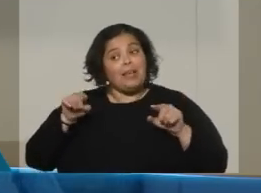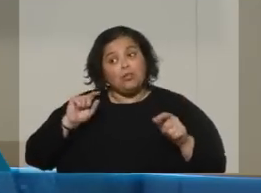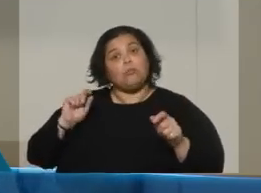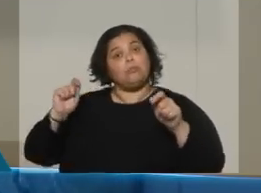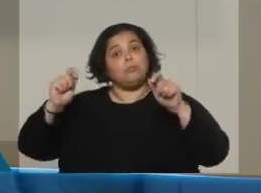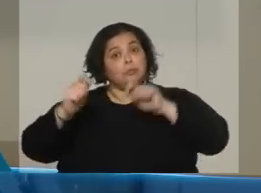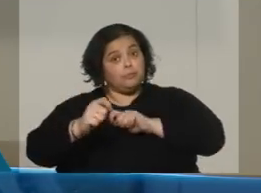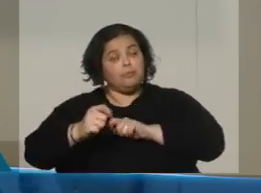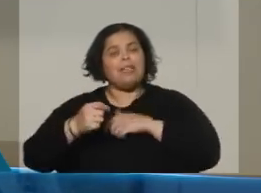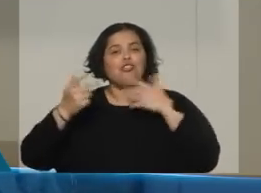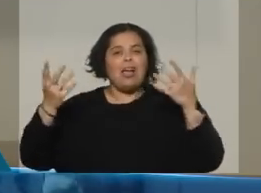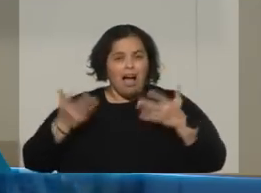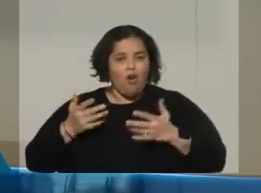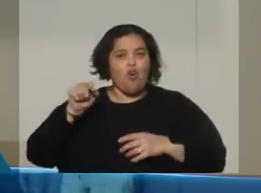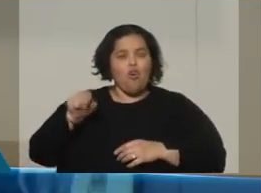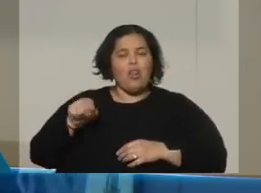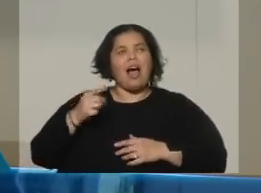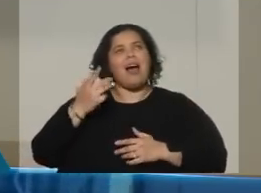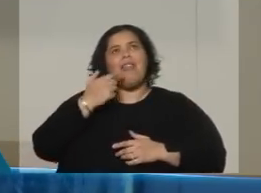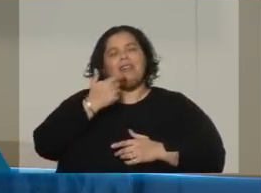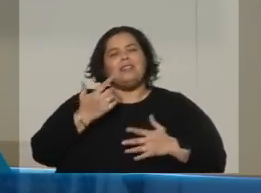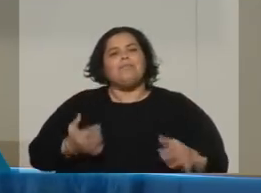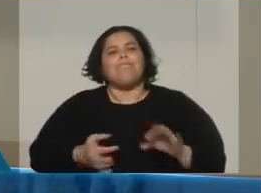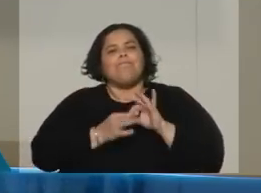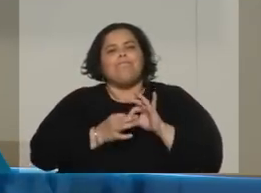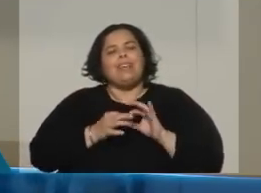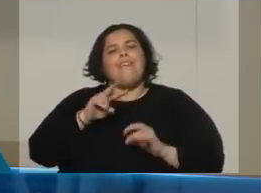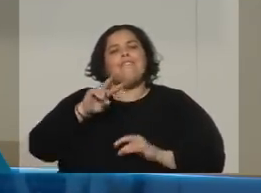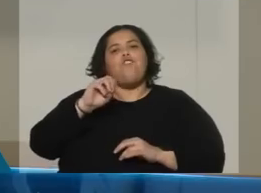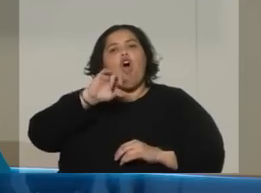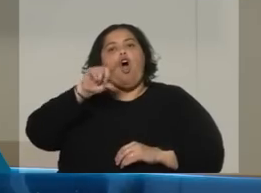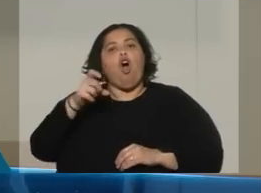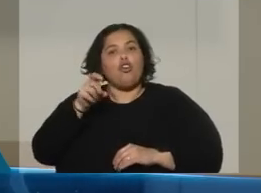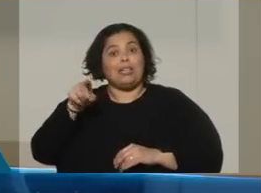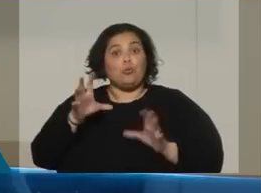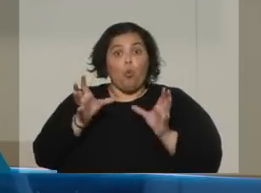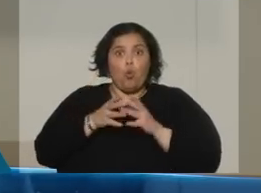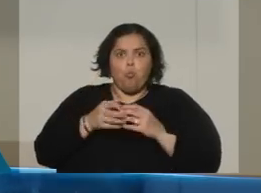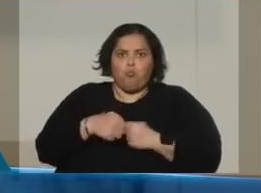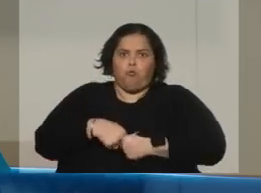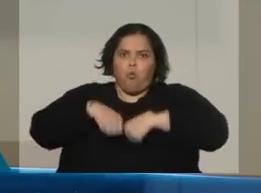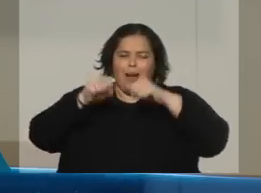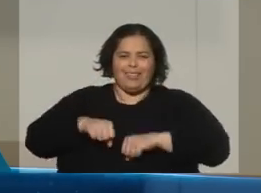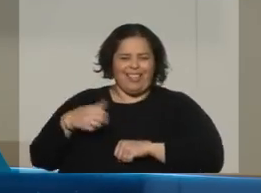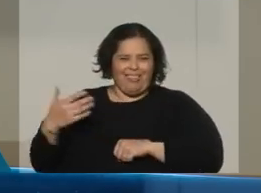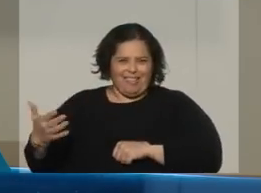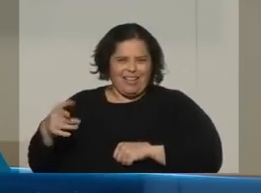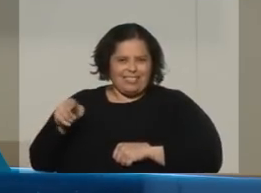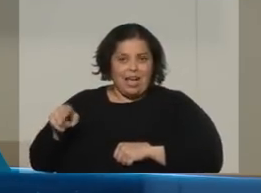se le cuestionó mucho el intento de alianzar con Vox, que es un grupo realmente ultraderechista, donde tiene